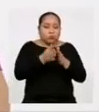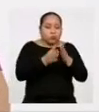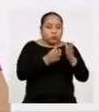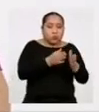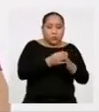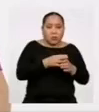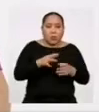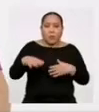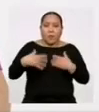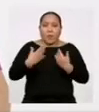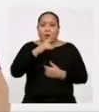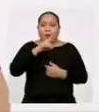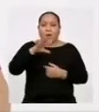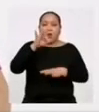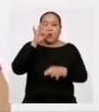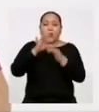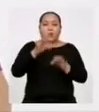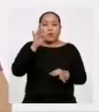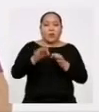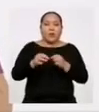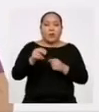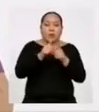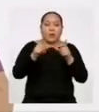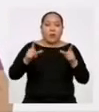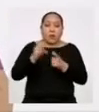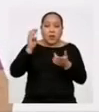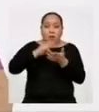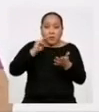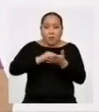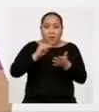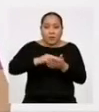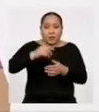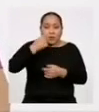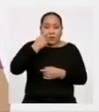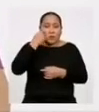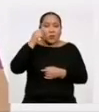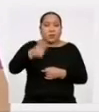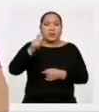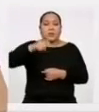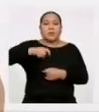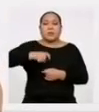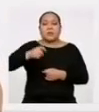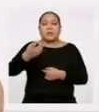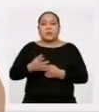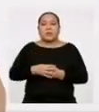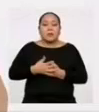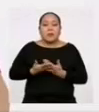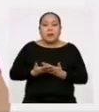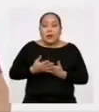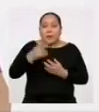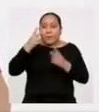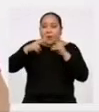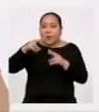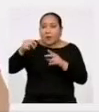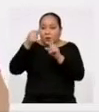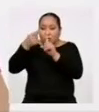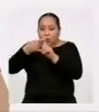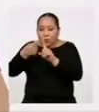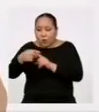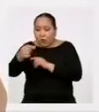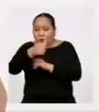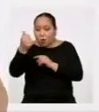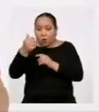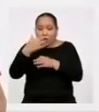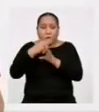Para hallar la edad que más se repite Será necesario realizar el cálculo De otra medida de tendencia central